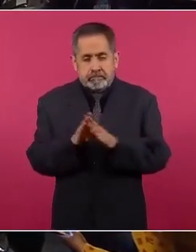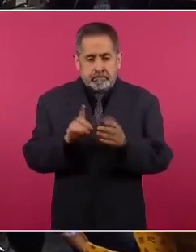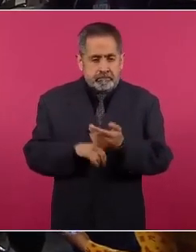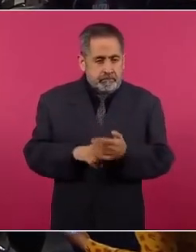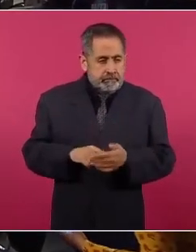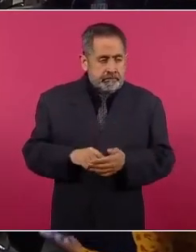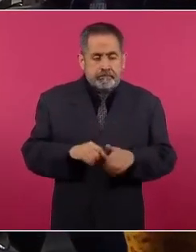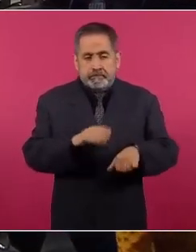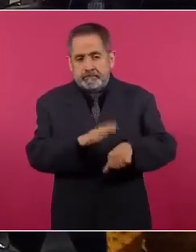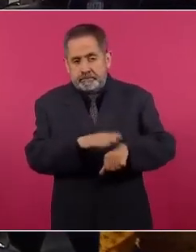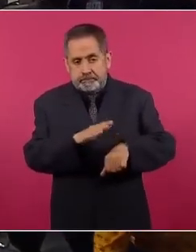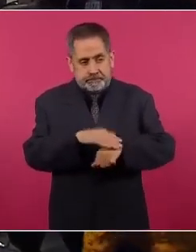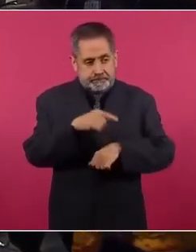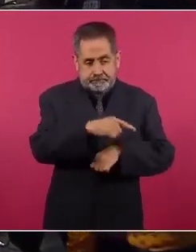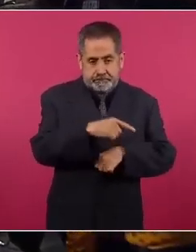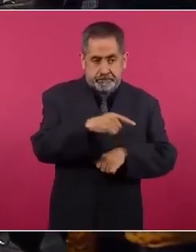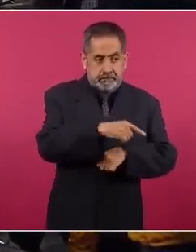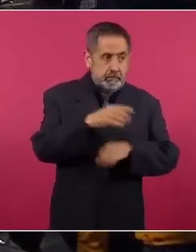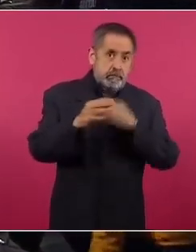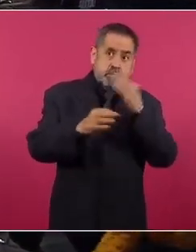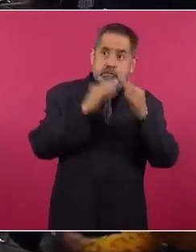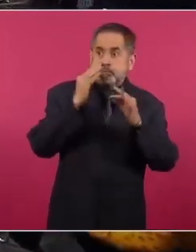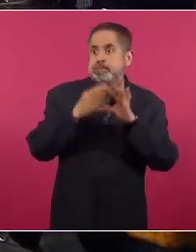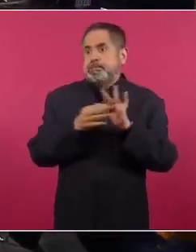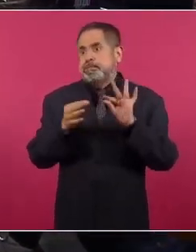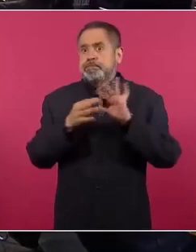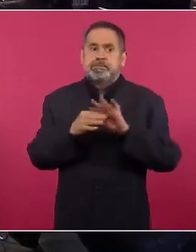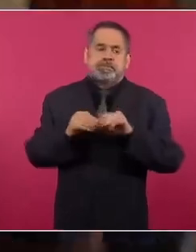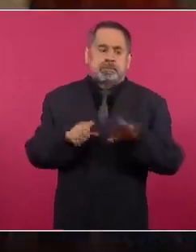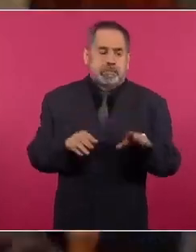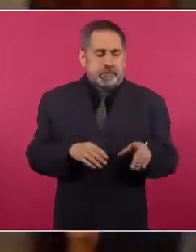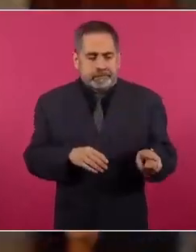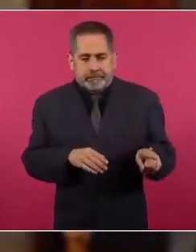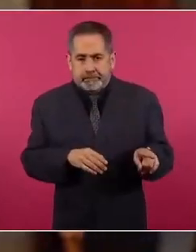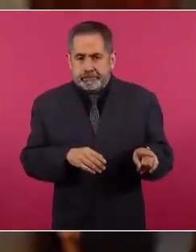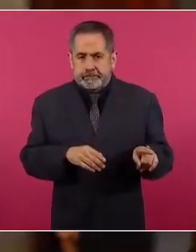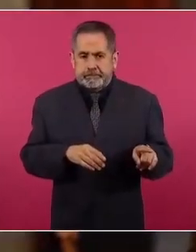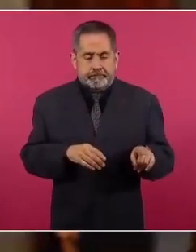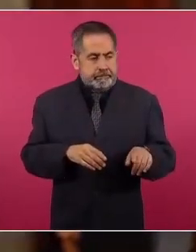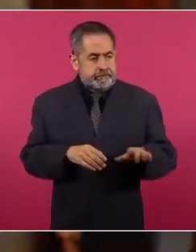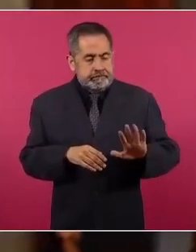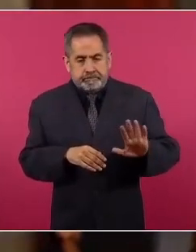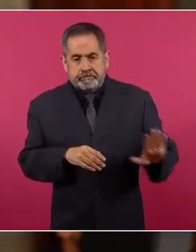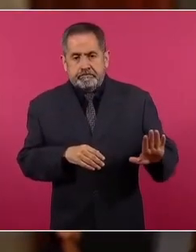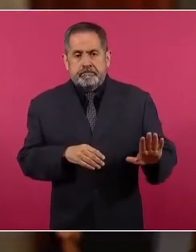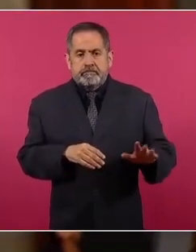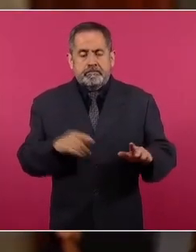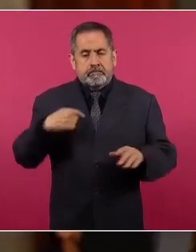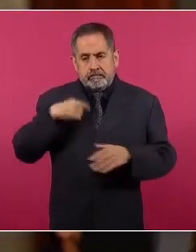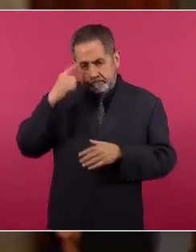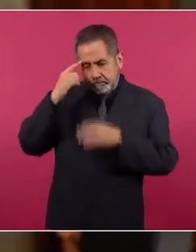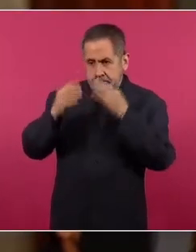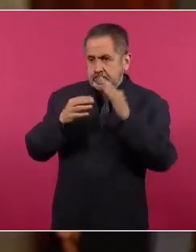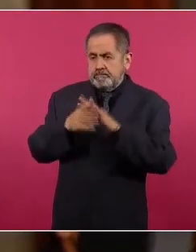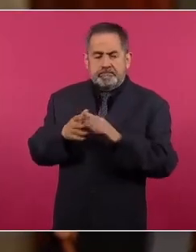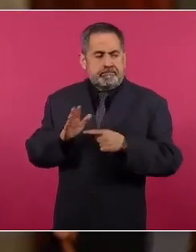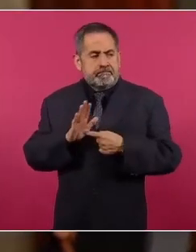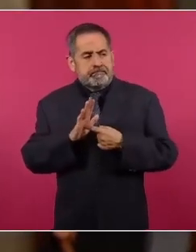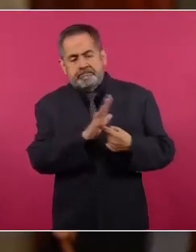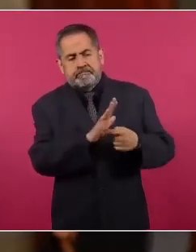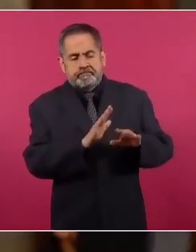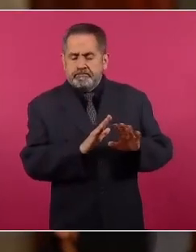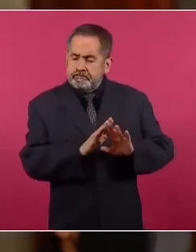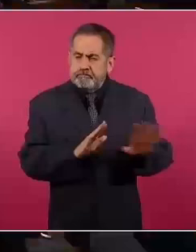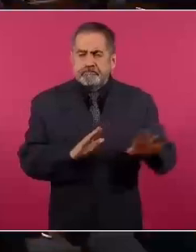más atención, porque estas noticias hay que estar promoviendo, yo pienso que hay que estar promoviendo.